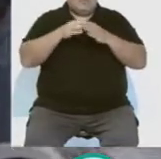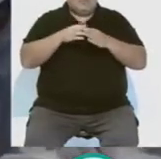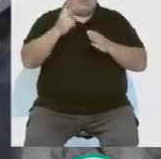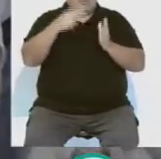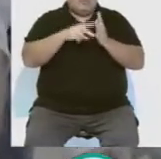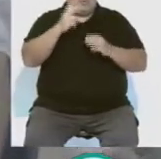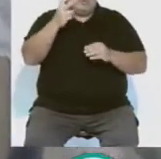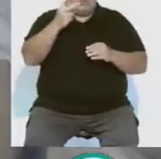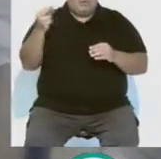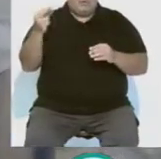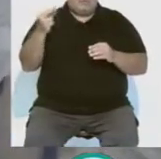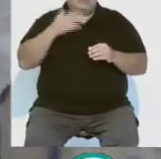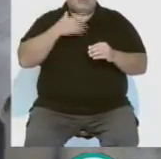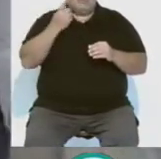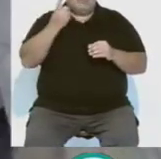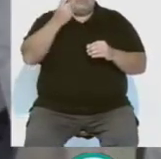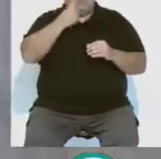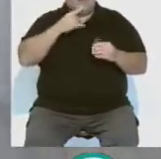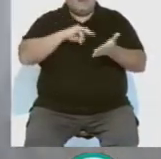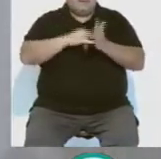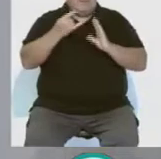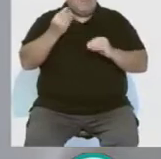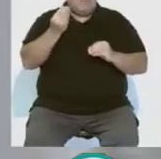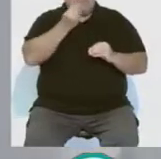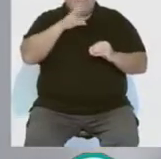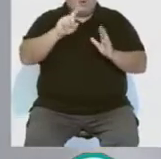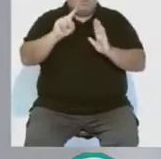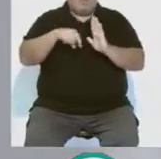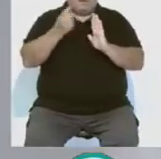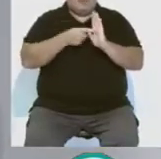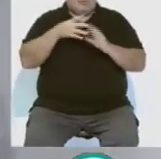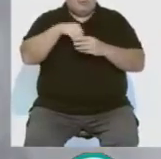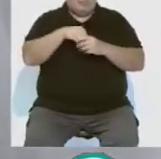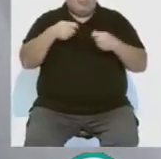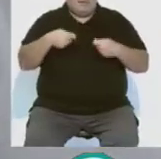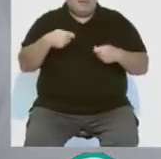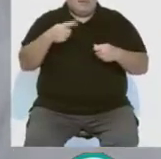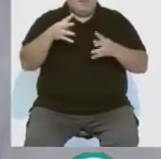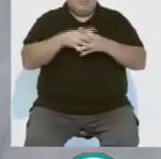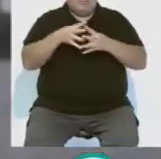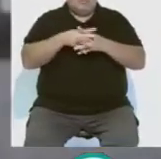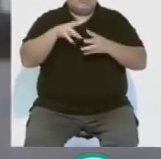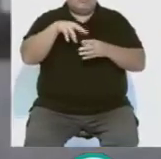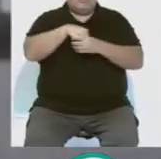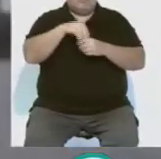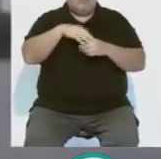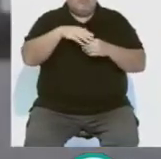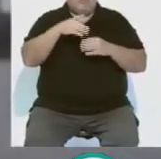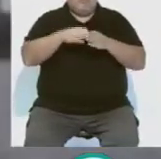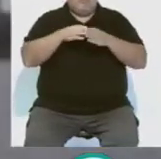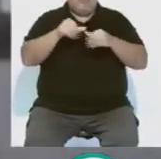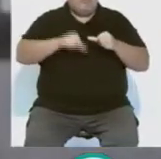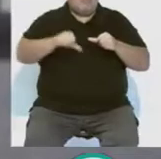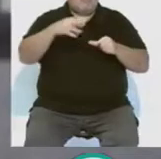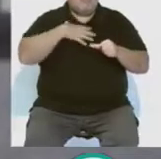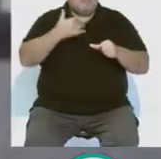2200, que tienen un perfil tecnológico de los más completos del mercado. Su estructura se ha concebido para que la navegación